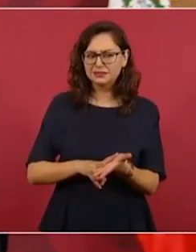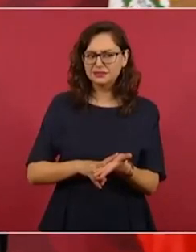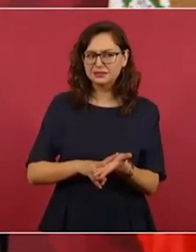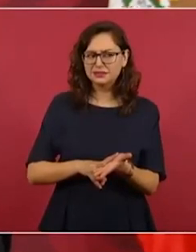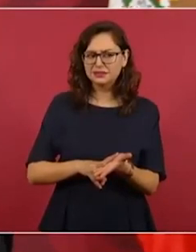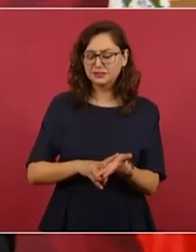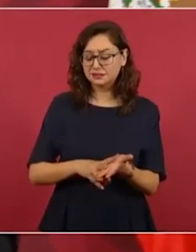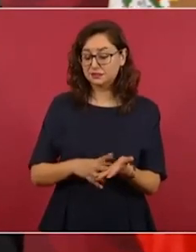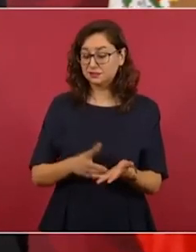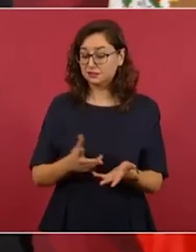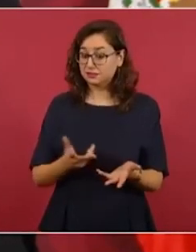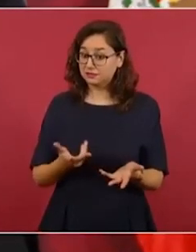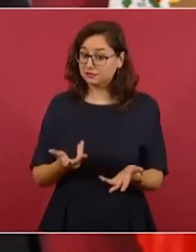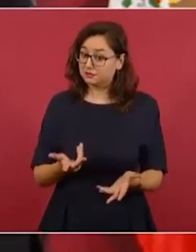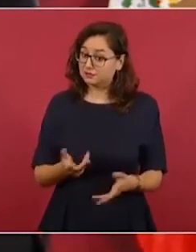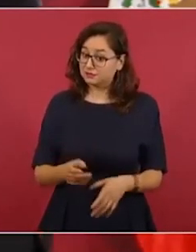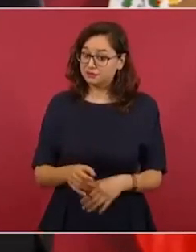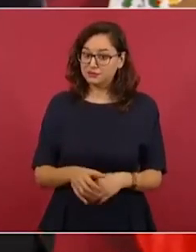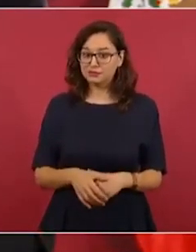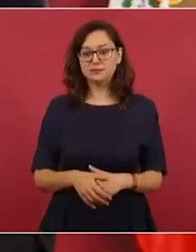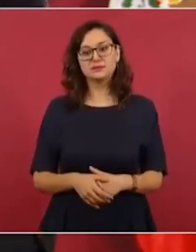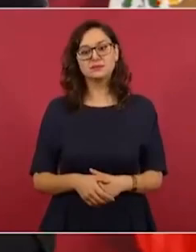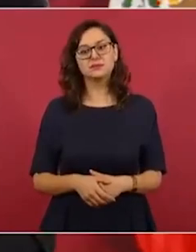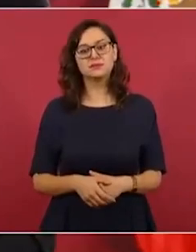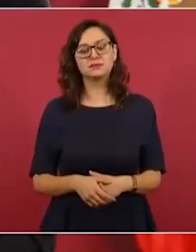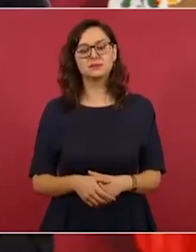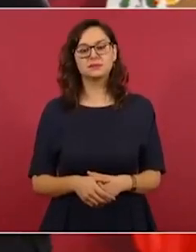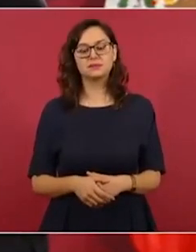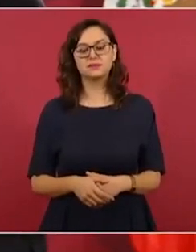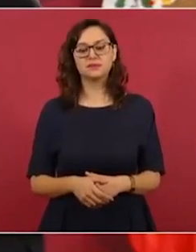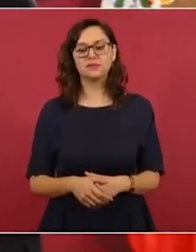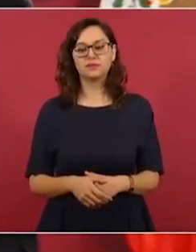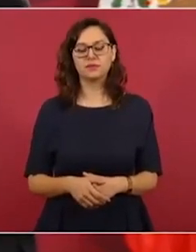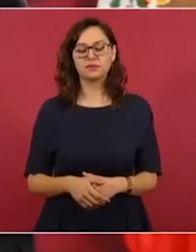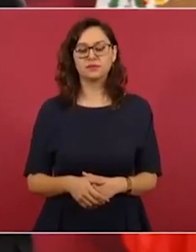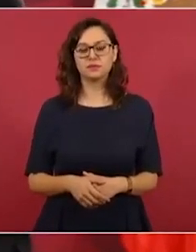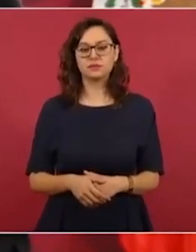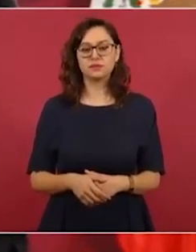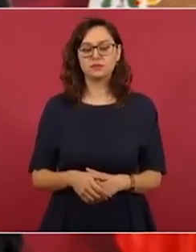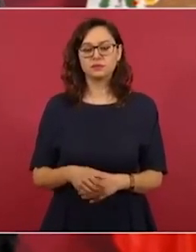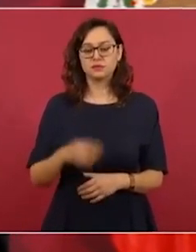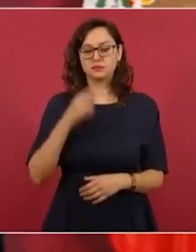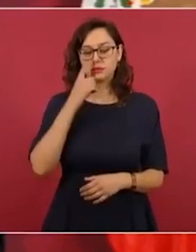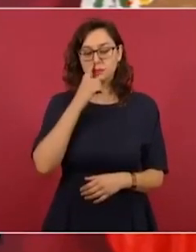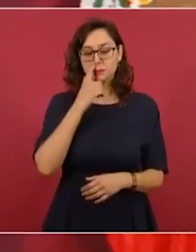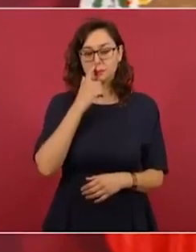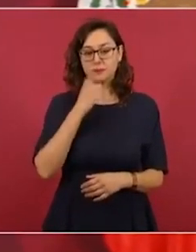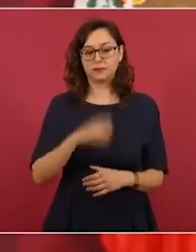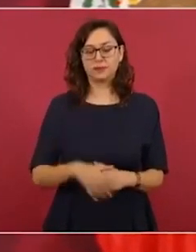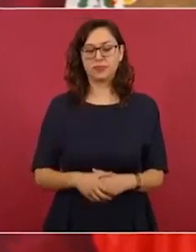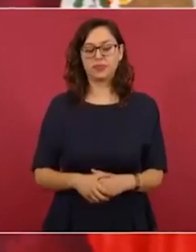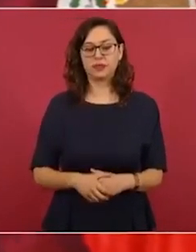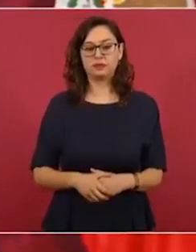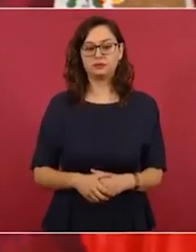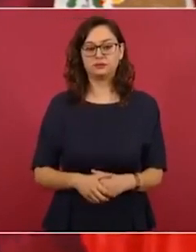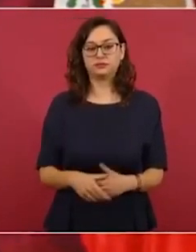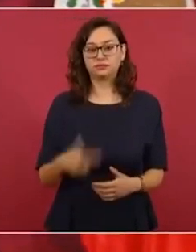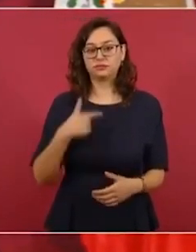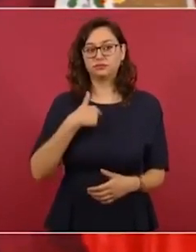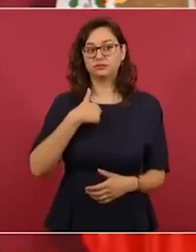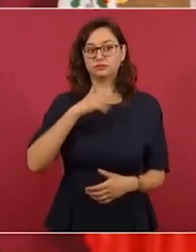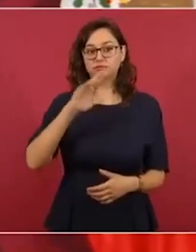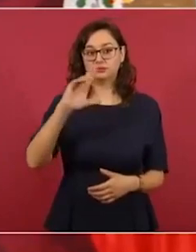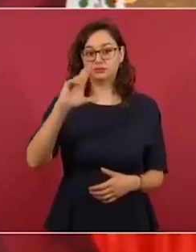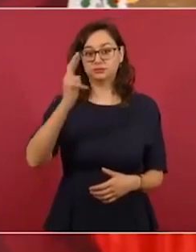me recuerdo a los burgueses